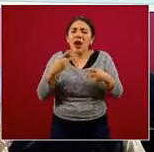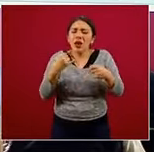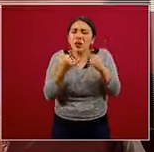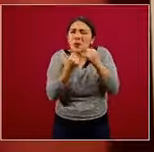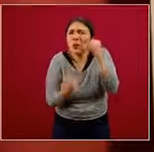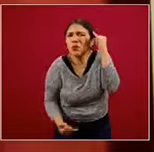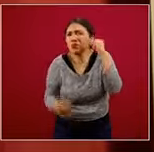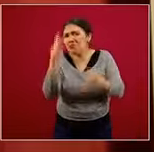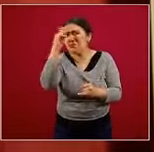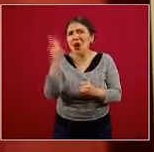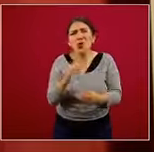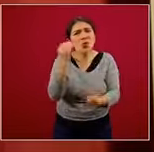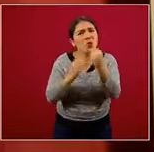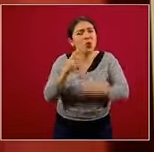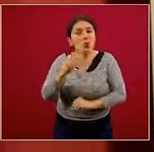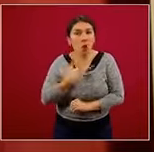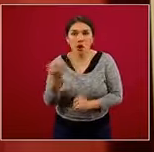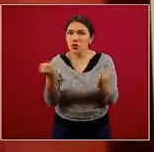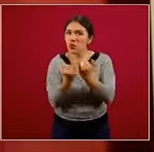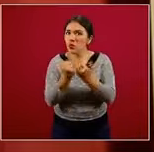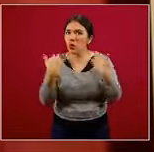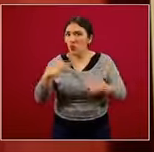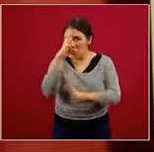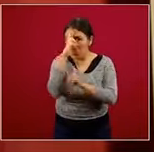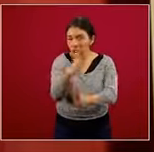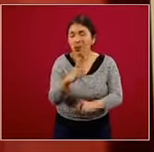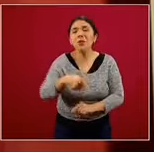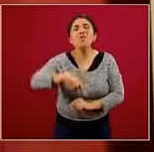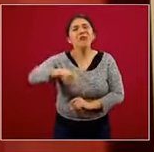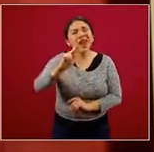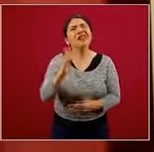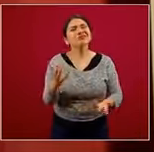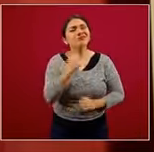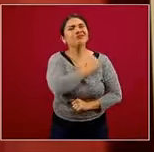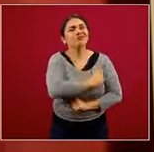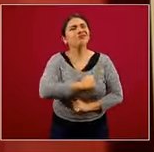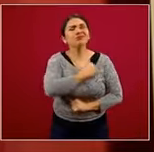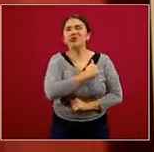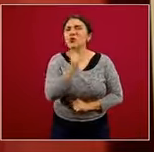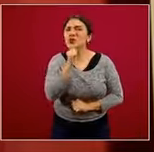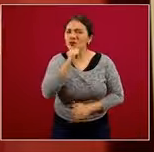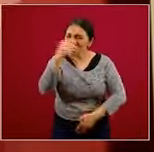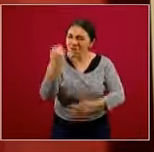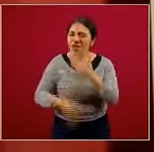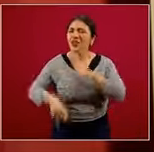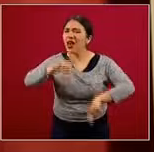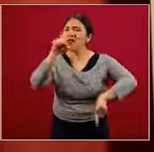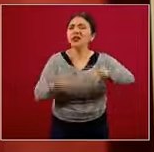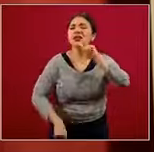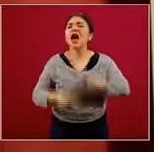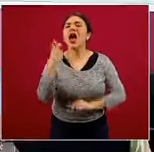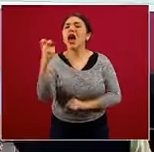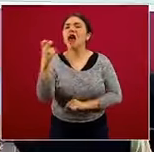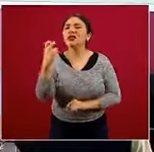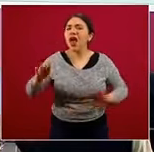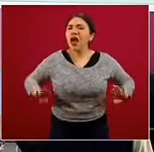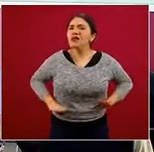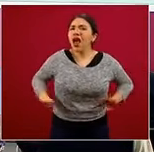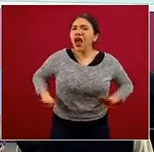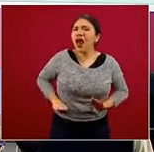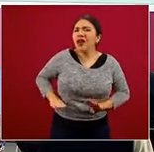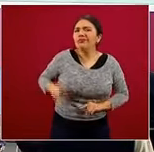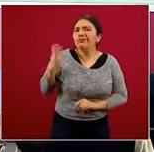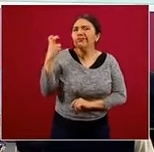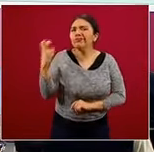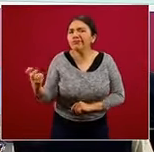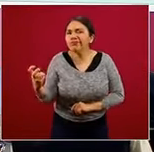también hay que aplaudir. Pero, lamentablemente, aún no hemos erradicado estas condiciones.